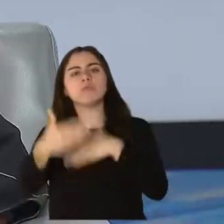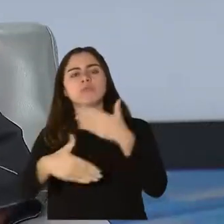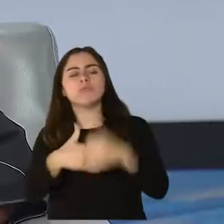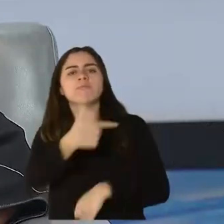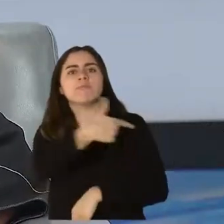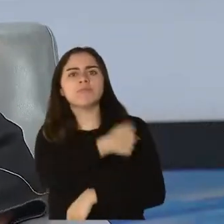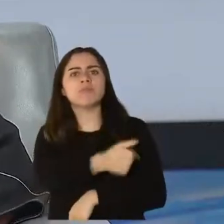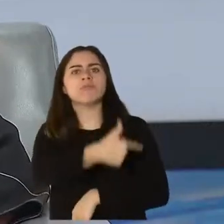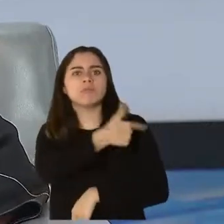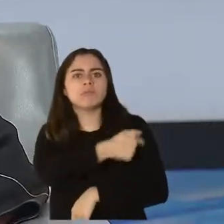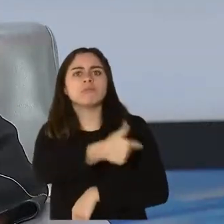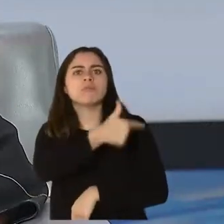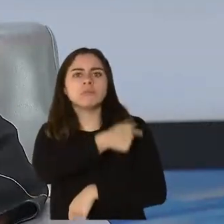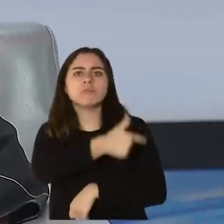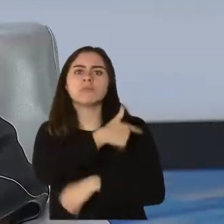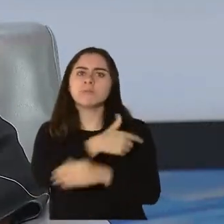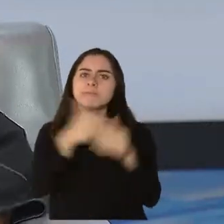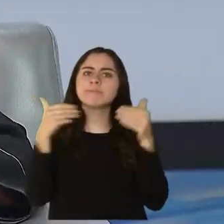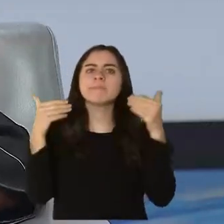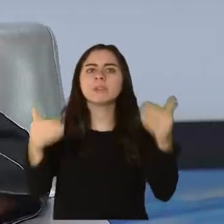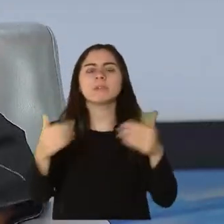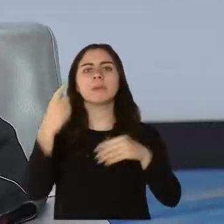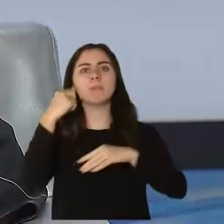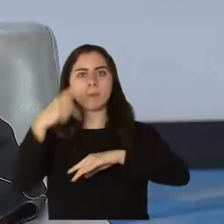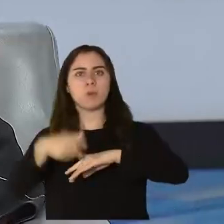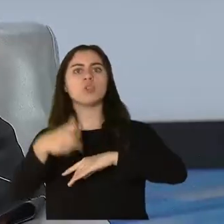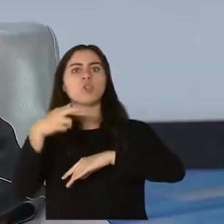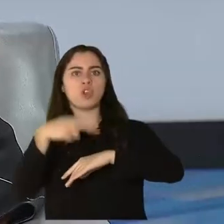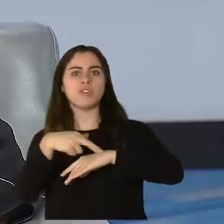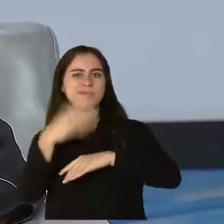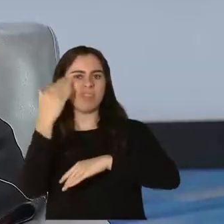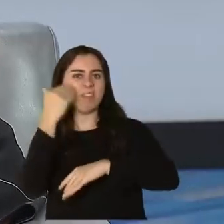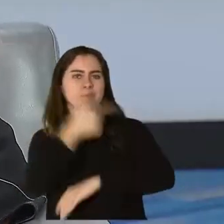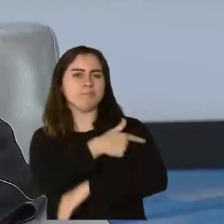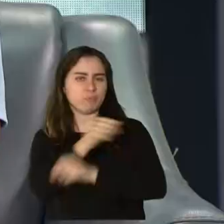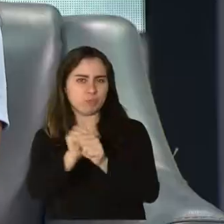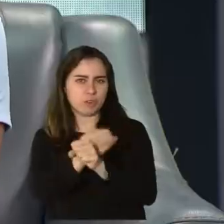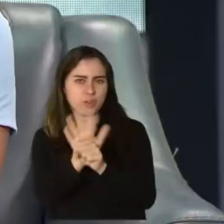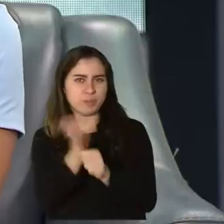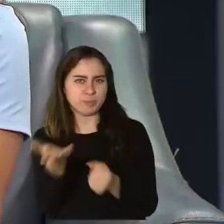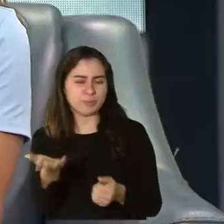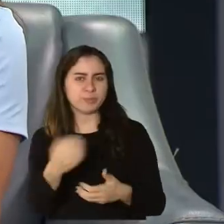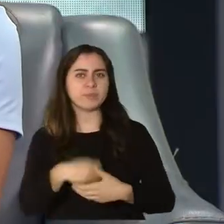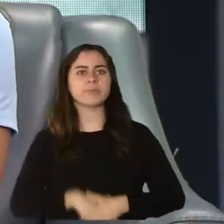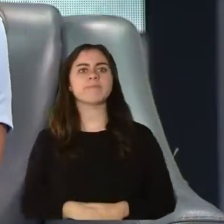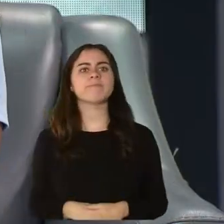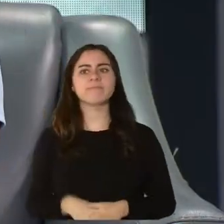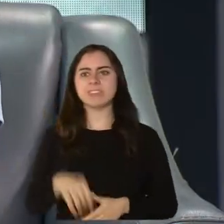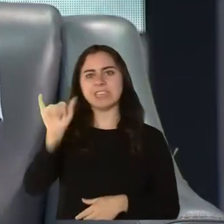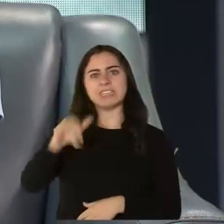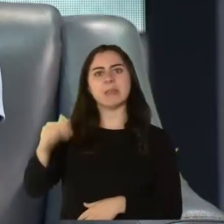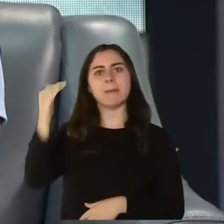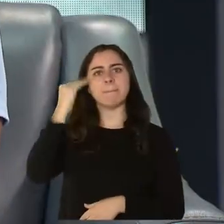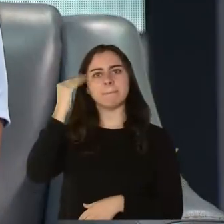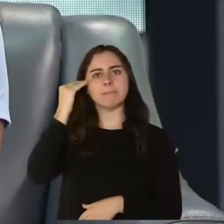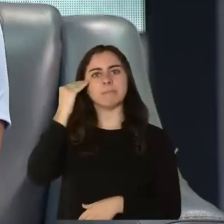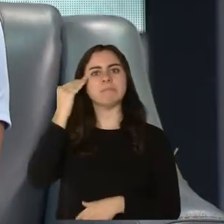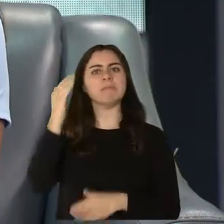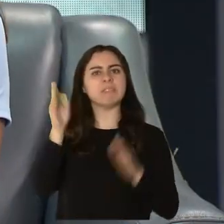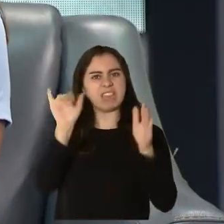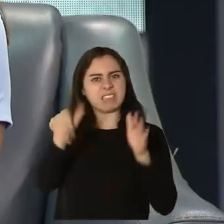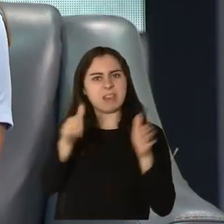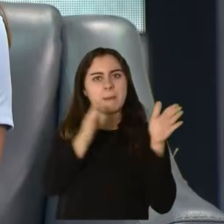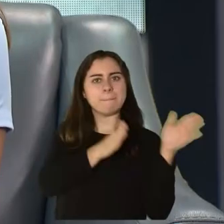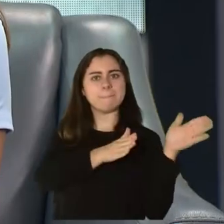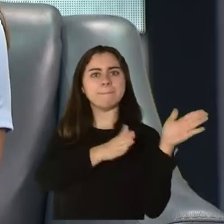lo que es el plan de vacunación para Puerto Rico en relación a COVID-19. Pues sabemos que ese plan es fluido, ha